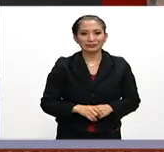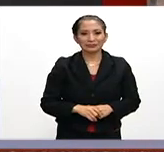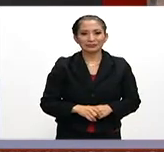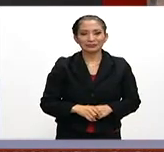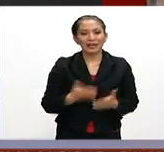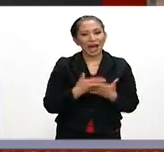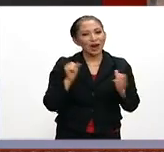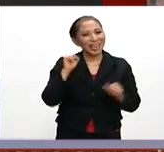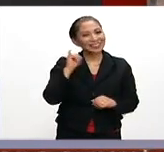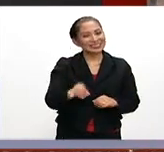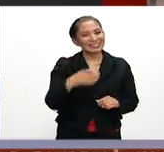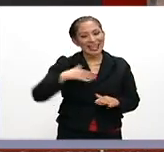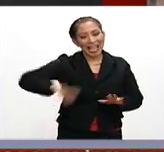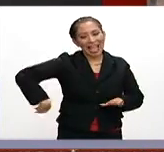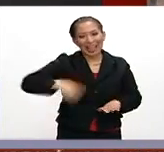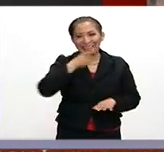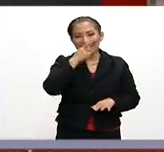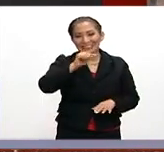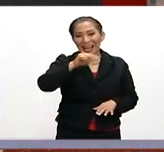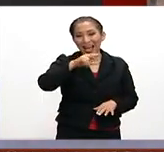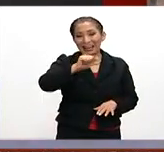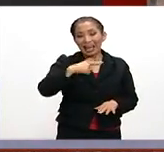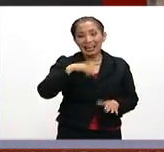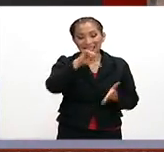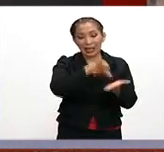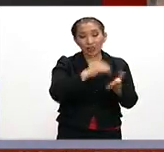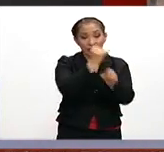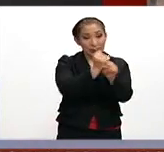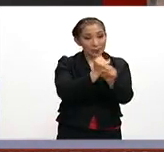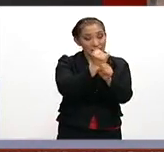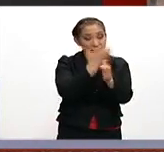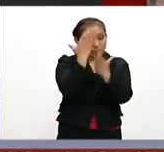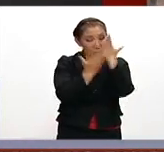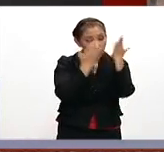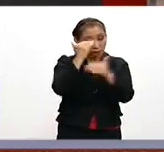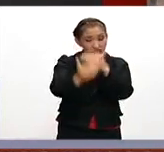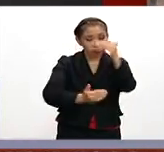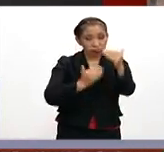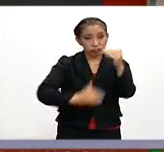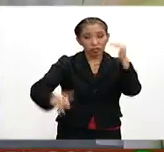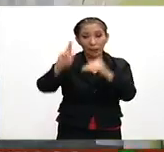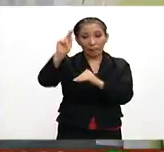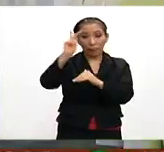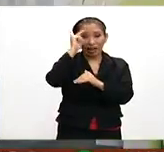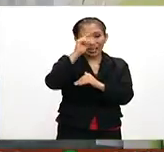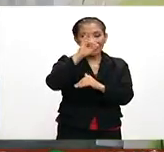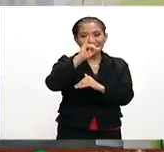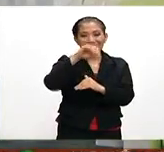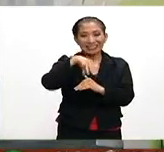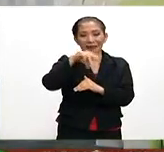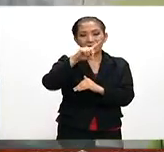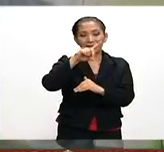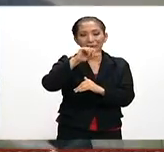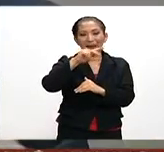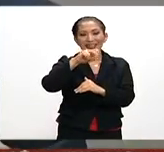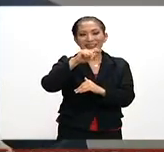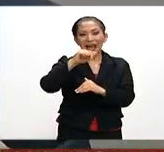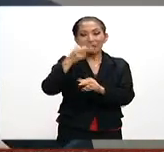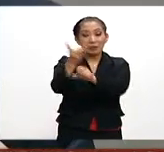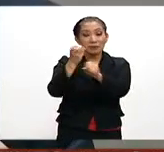Y ahora sí, lo que adelantaba, Sana, y es que el Centro de Investigación y Estudios Avanzados del Politécnico, el CIMBESTAB, lanzó una